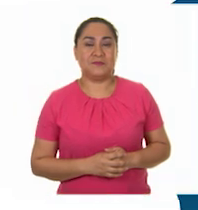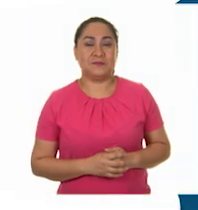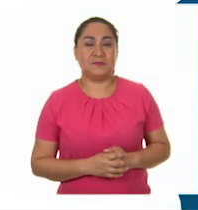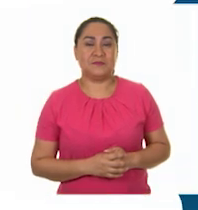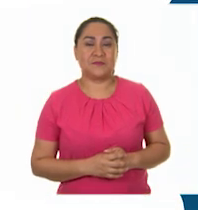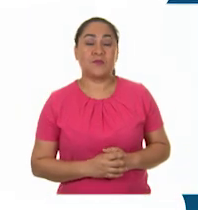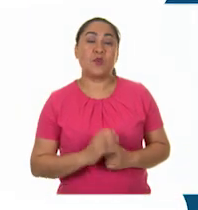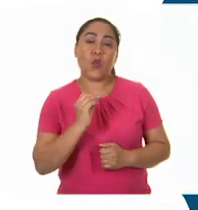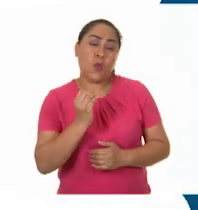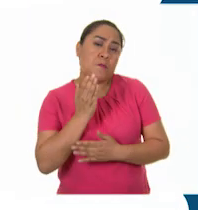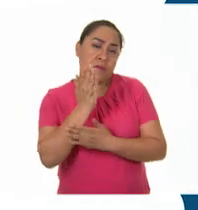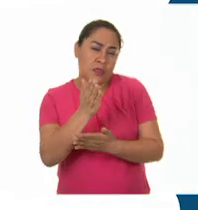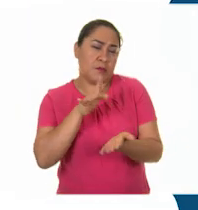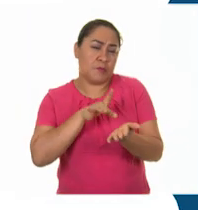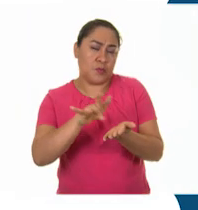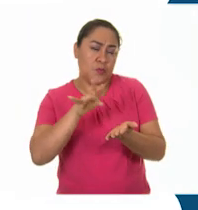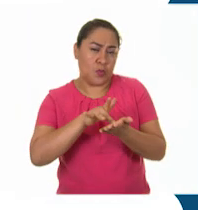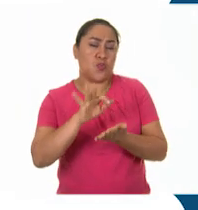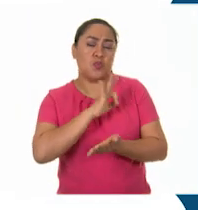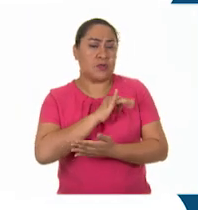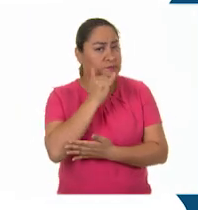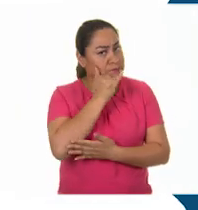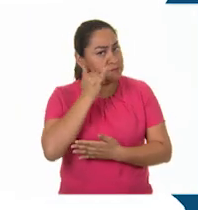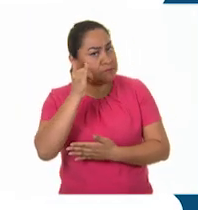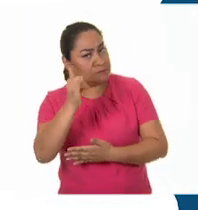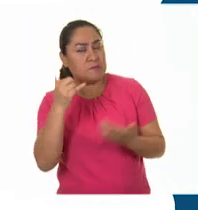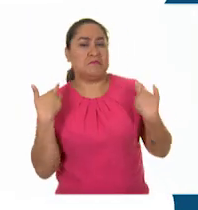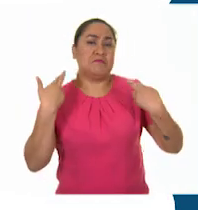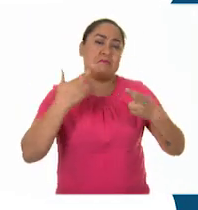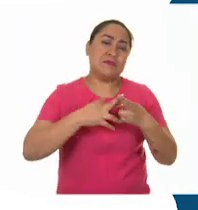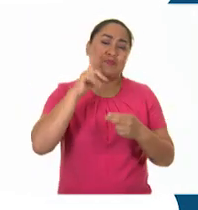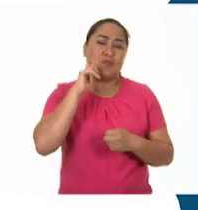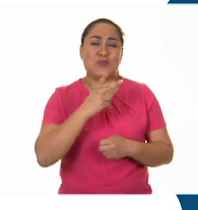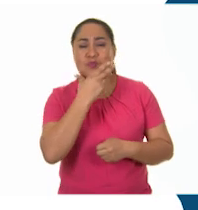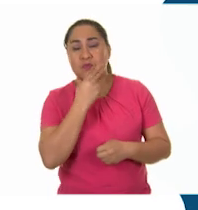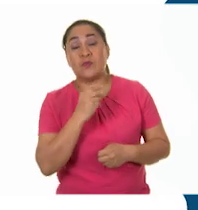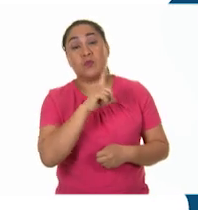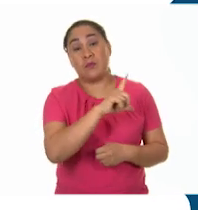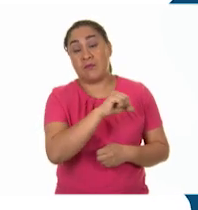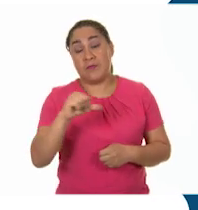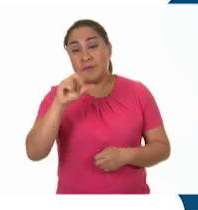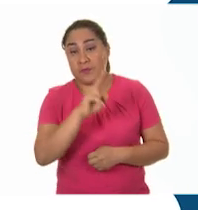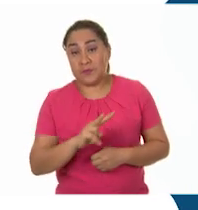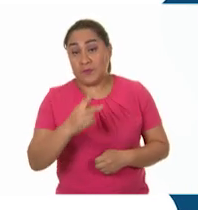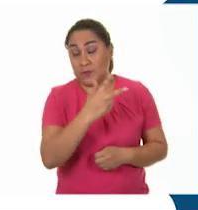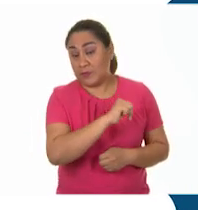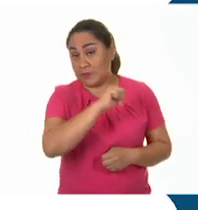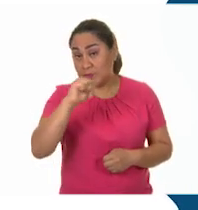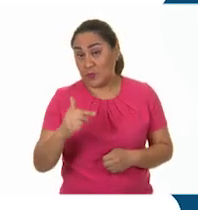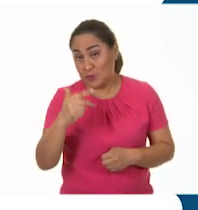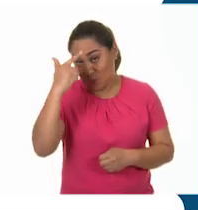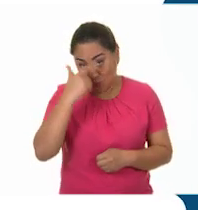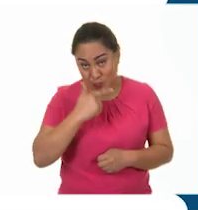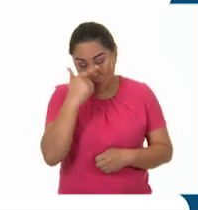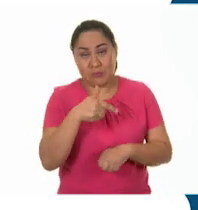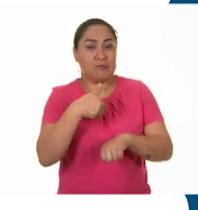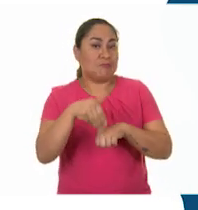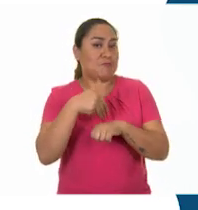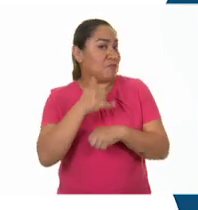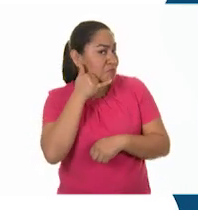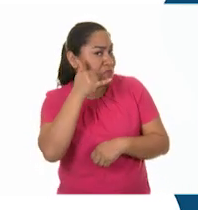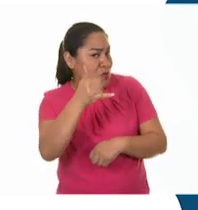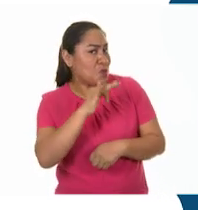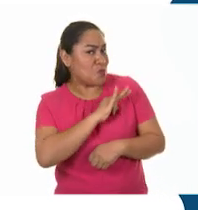Para solicitar apoyo pedagógico, comunícate con maestras y maestros de lunes a viernes de 8 a 20 horas al